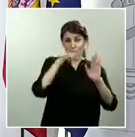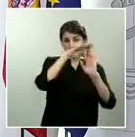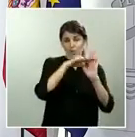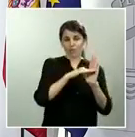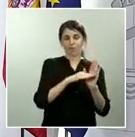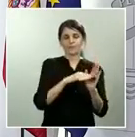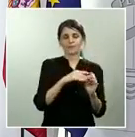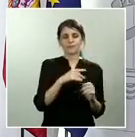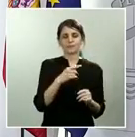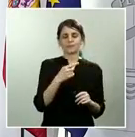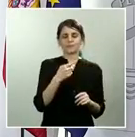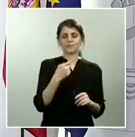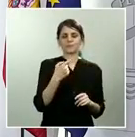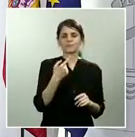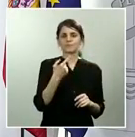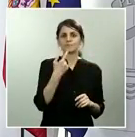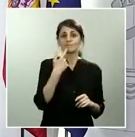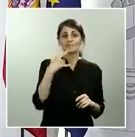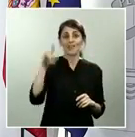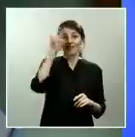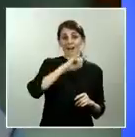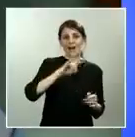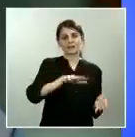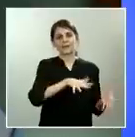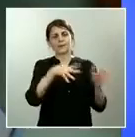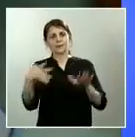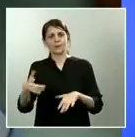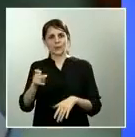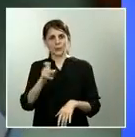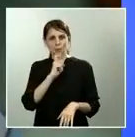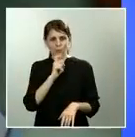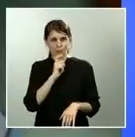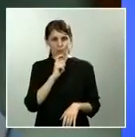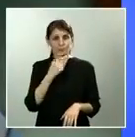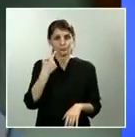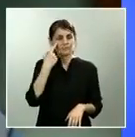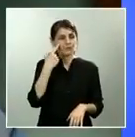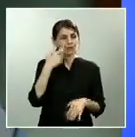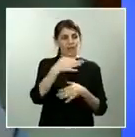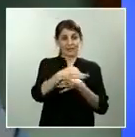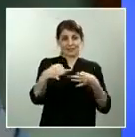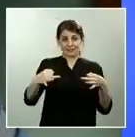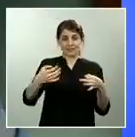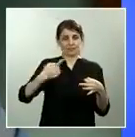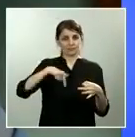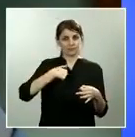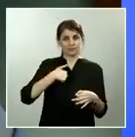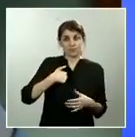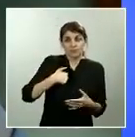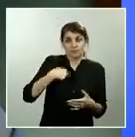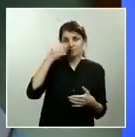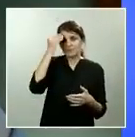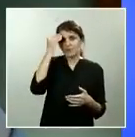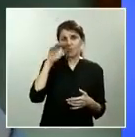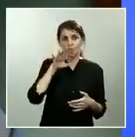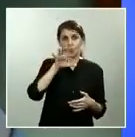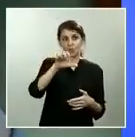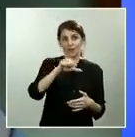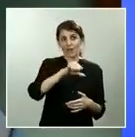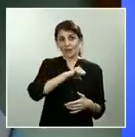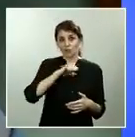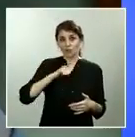en Canarias. Desde las islas se tiene el convencimiento de que va a ser la comunidad autónoma donde más grandes van a ser las